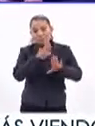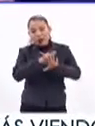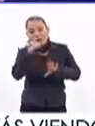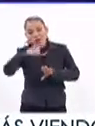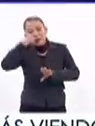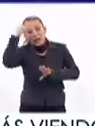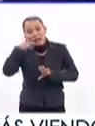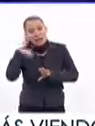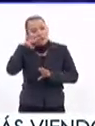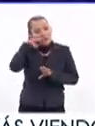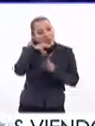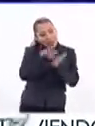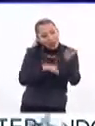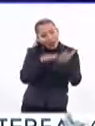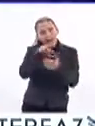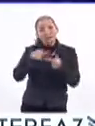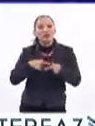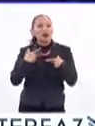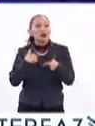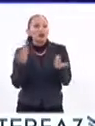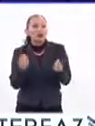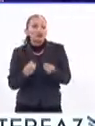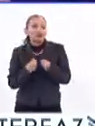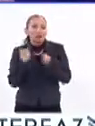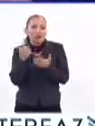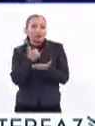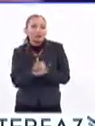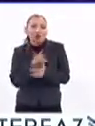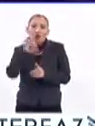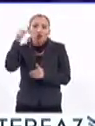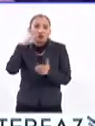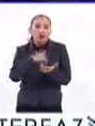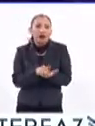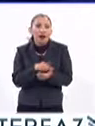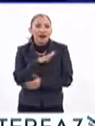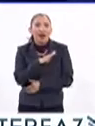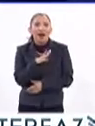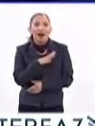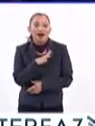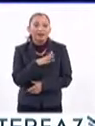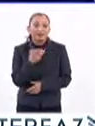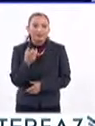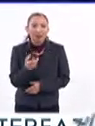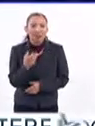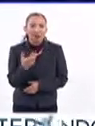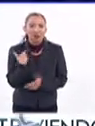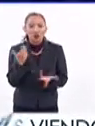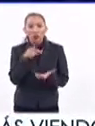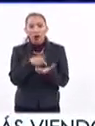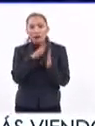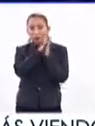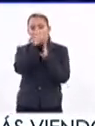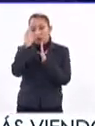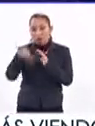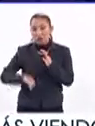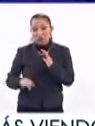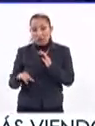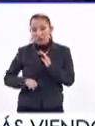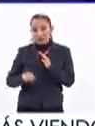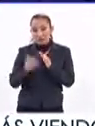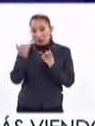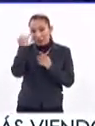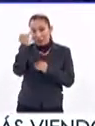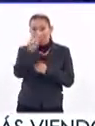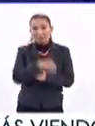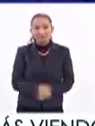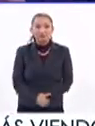más al acceso, pues sobre todo a las personas que no viven en la ciudad donde se encuentra pues este tipo de recintos. Así que interesante esta propuesta.